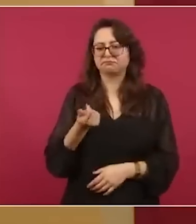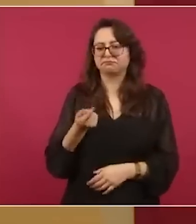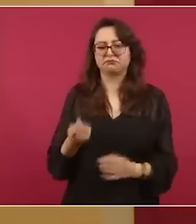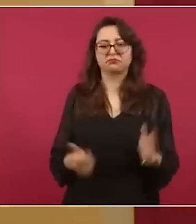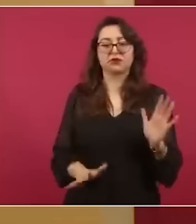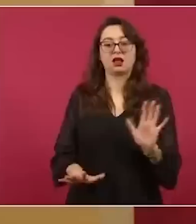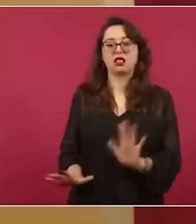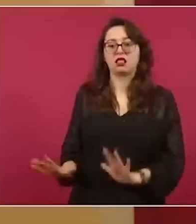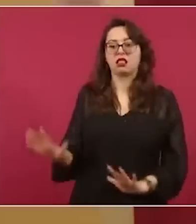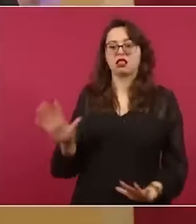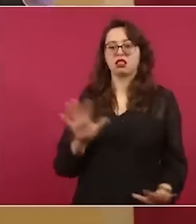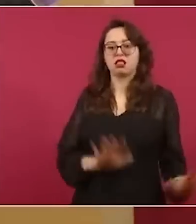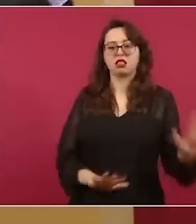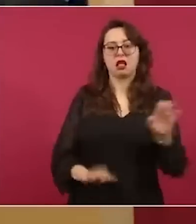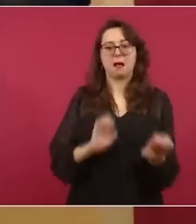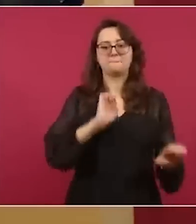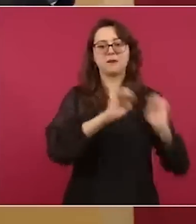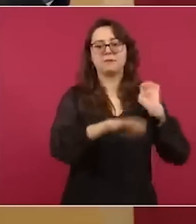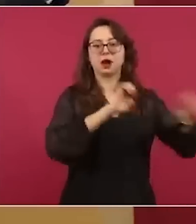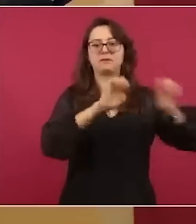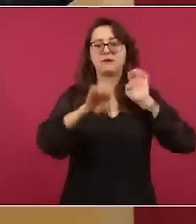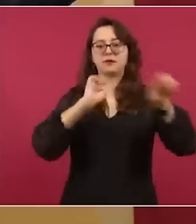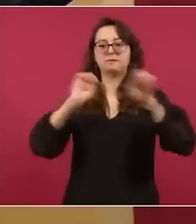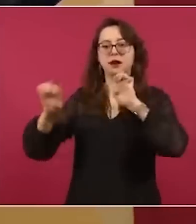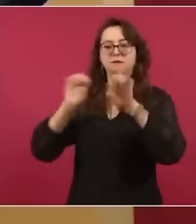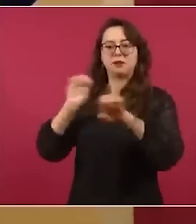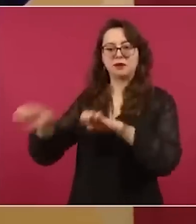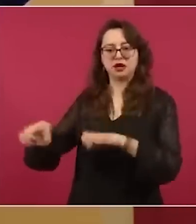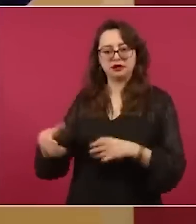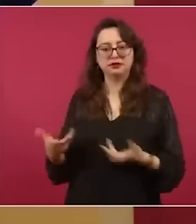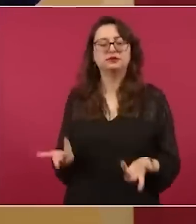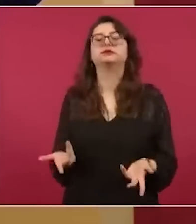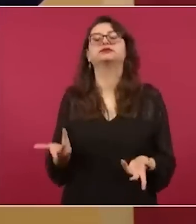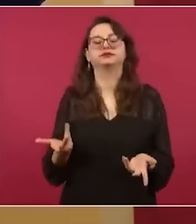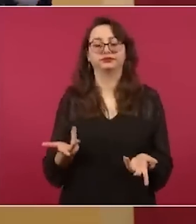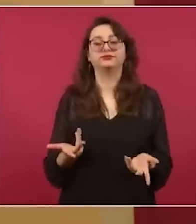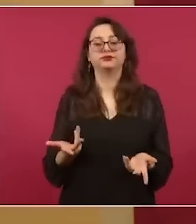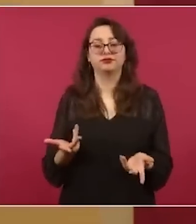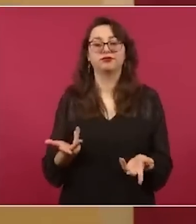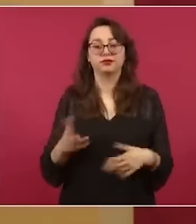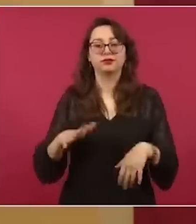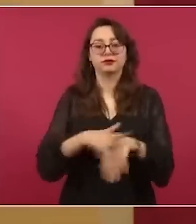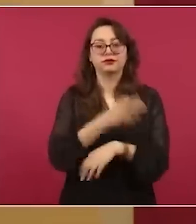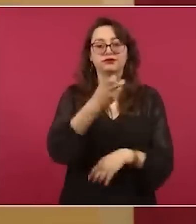por eso se llega a pensar esto.